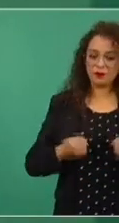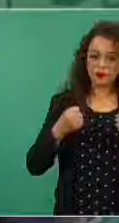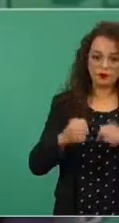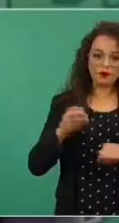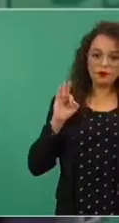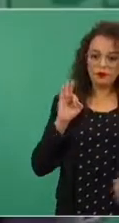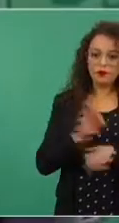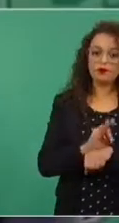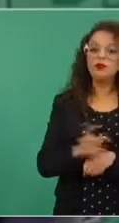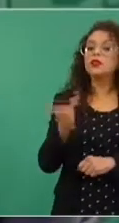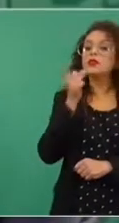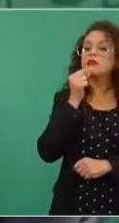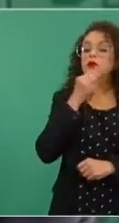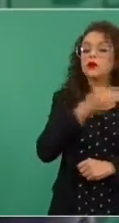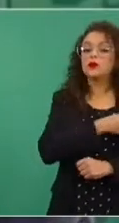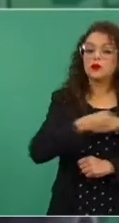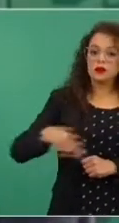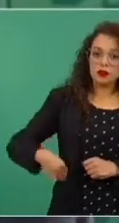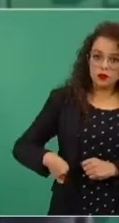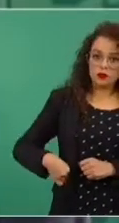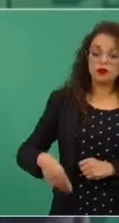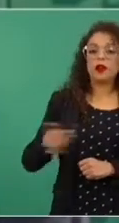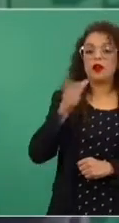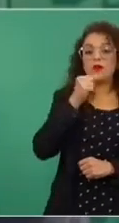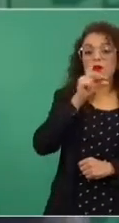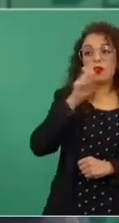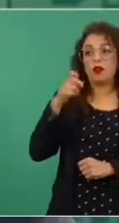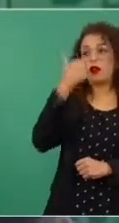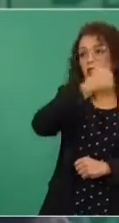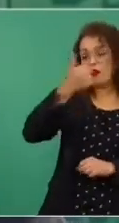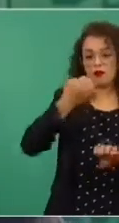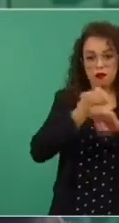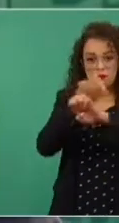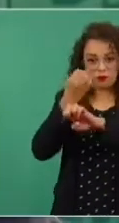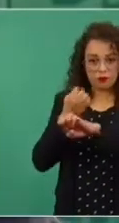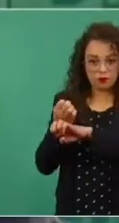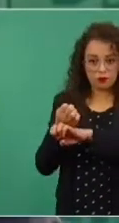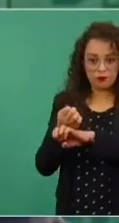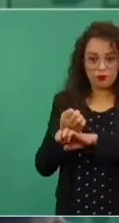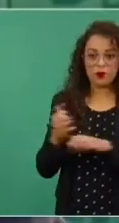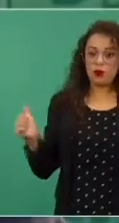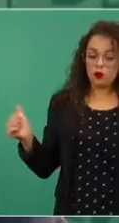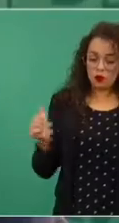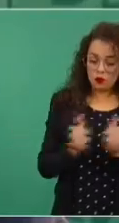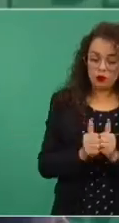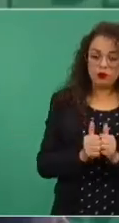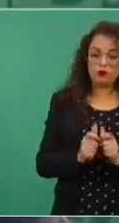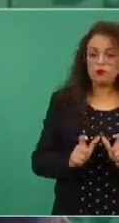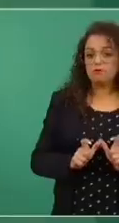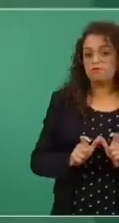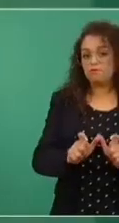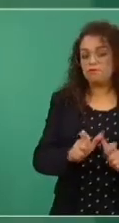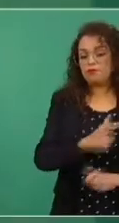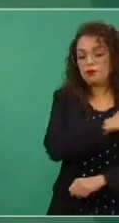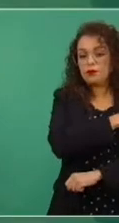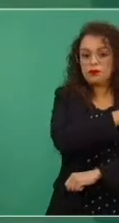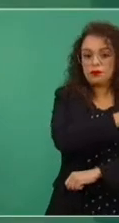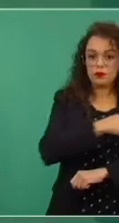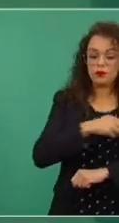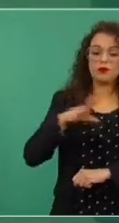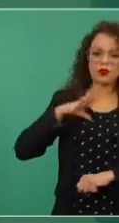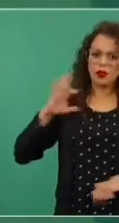policías municipales, policías estatales y la Guardia Nacional tiene el